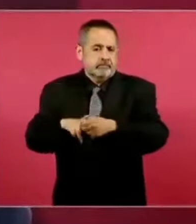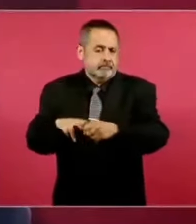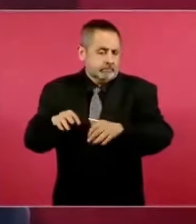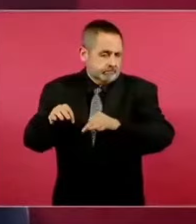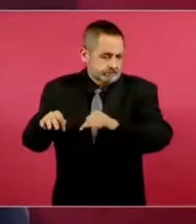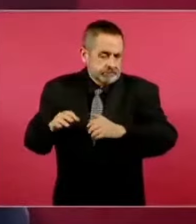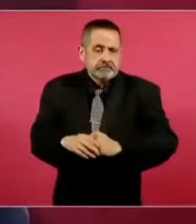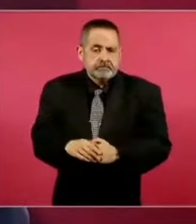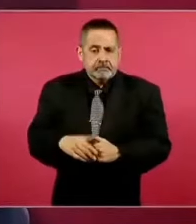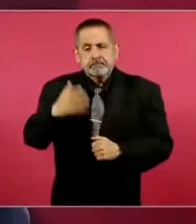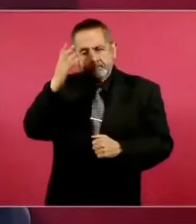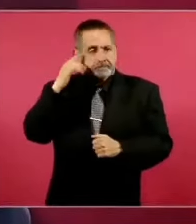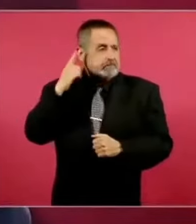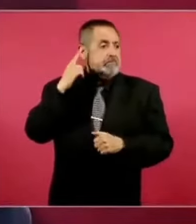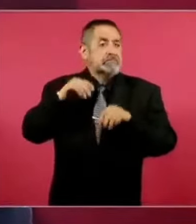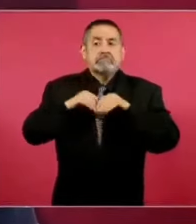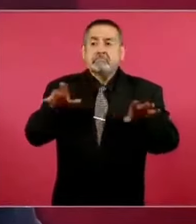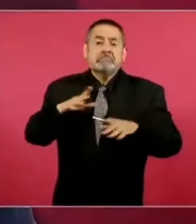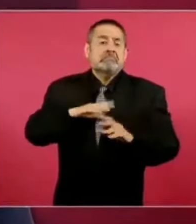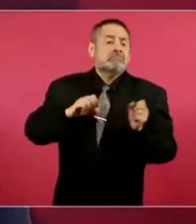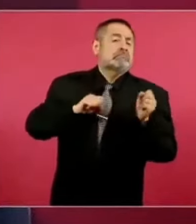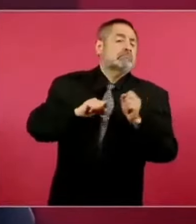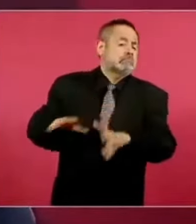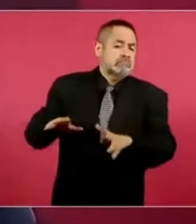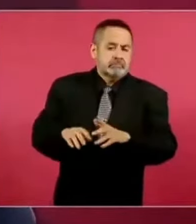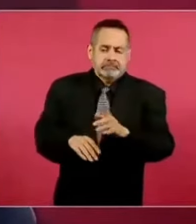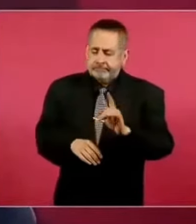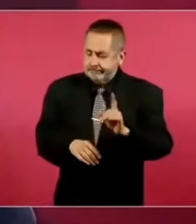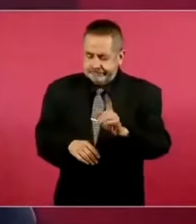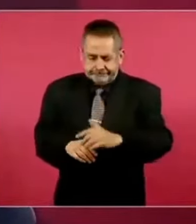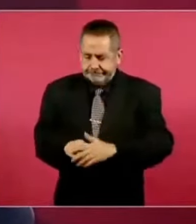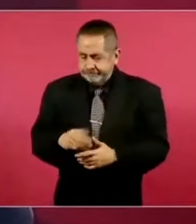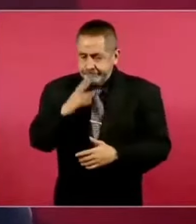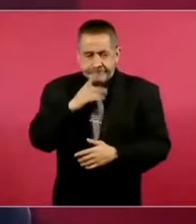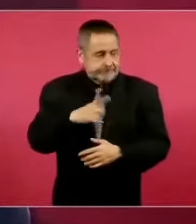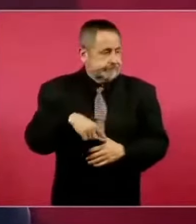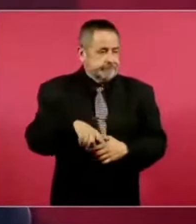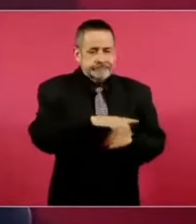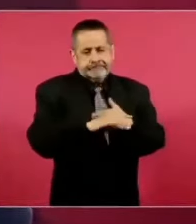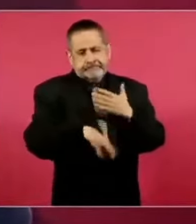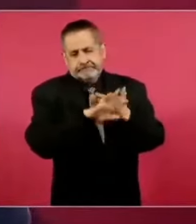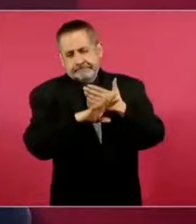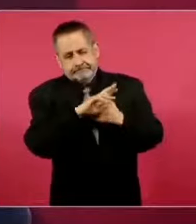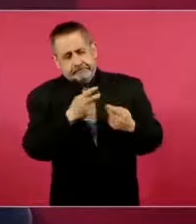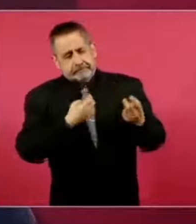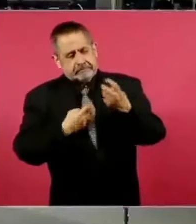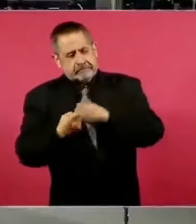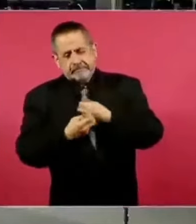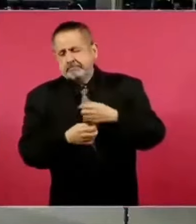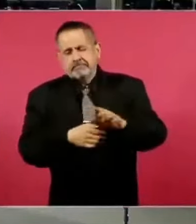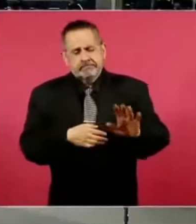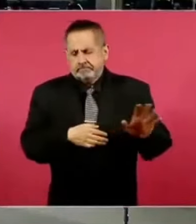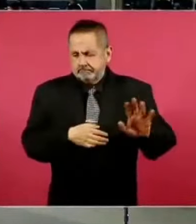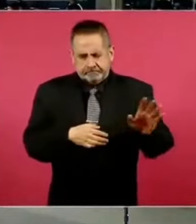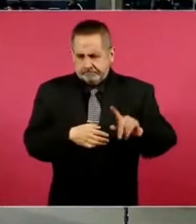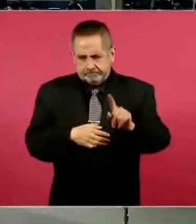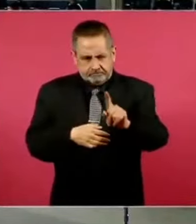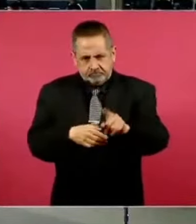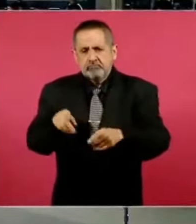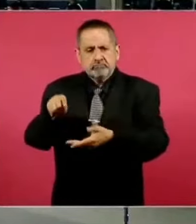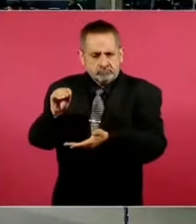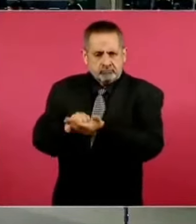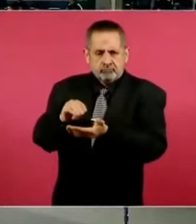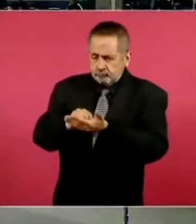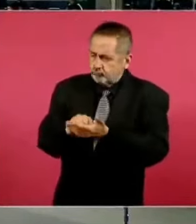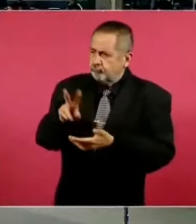difusión de que está abandonado en un golpeteo por parte de la oposición. Pero no, el hospital está en